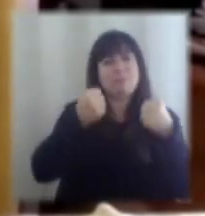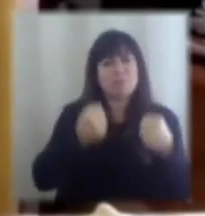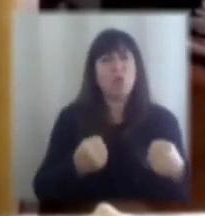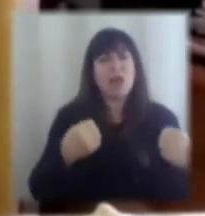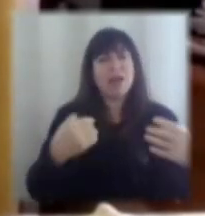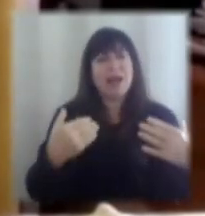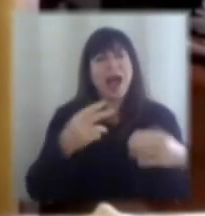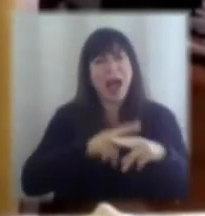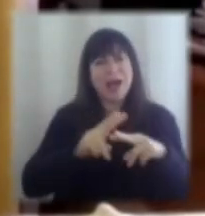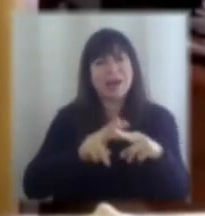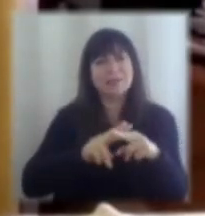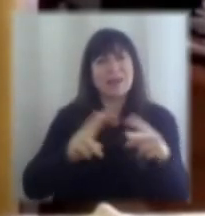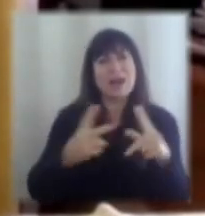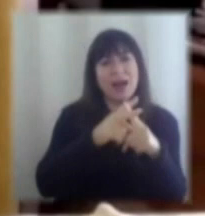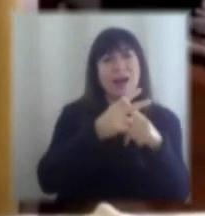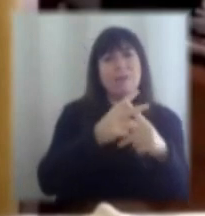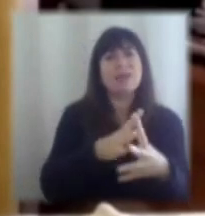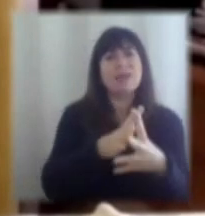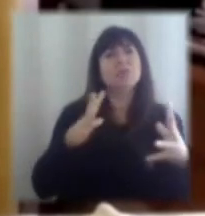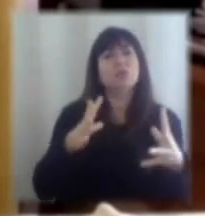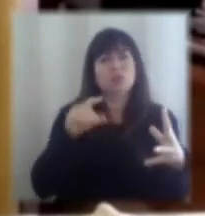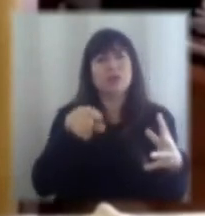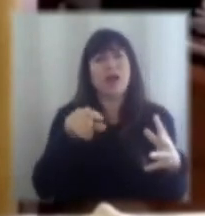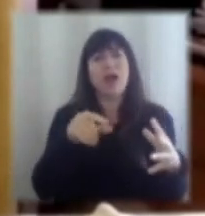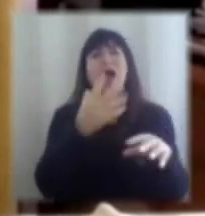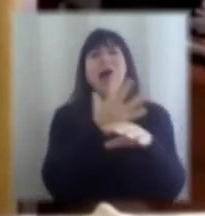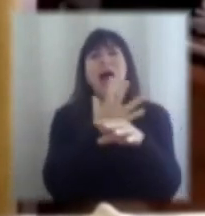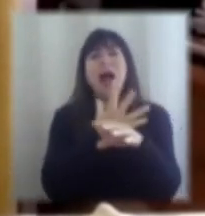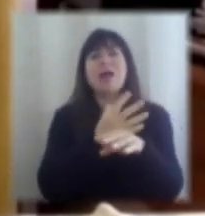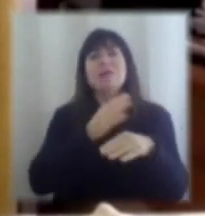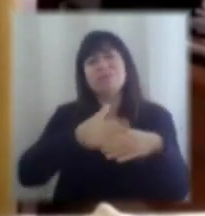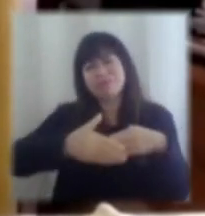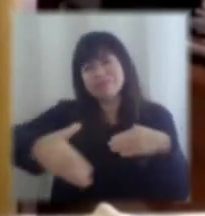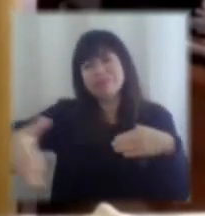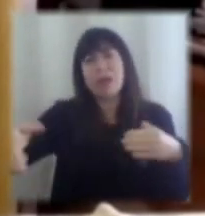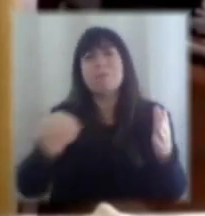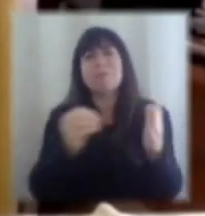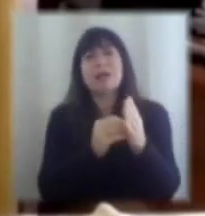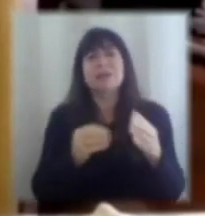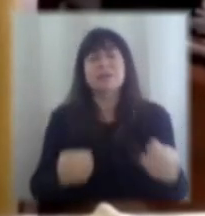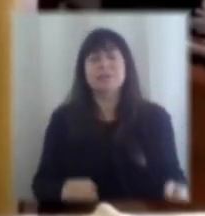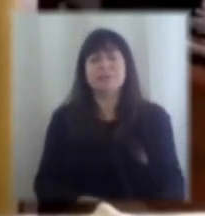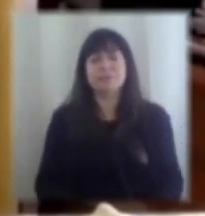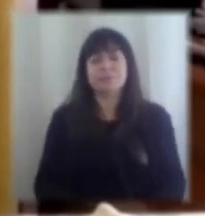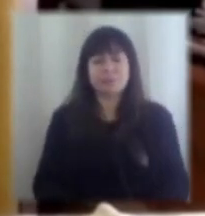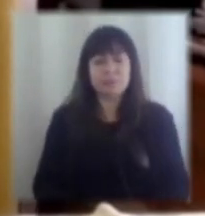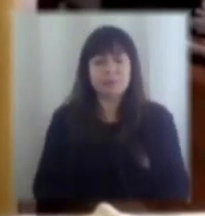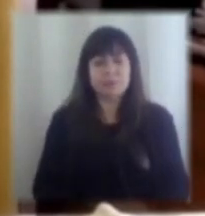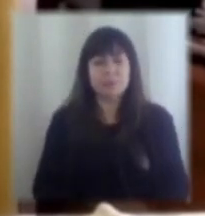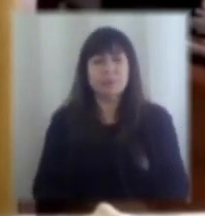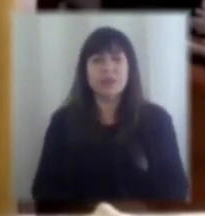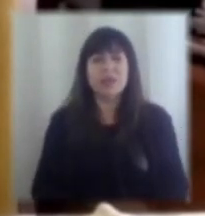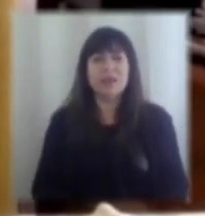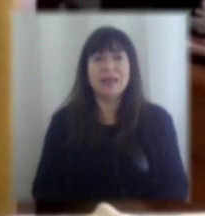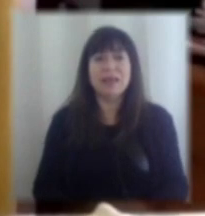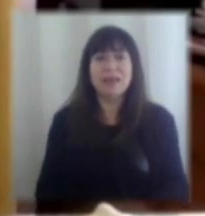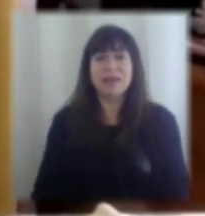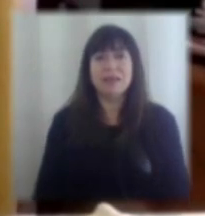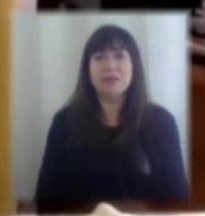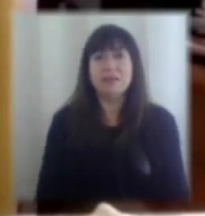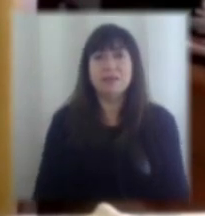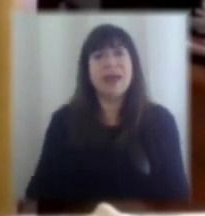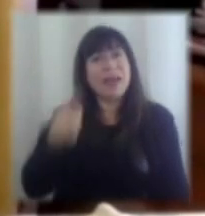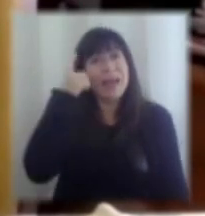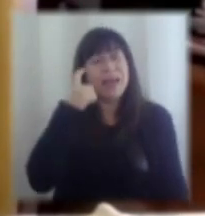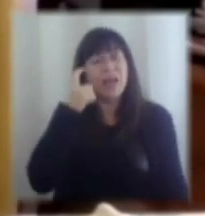herramientas, que son muchísimas y estoy seguro que hay muchísimas más por venir. Entonces creo que lo que es claro es que nosotros vamos a